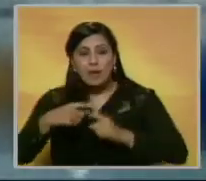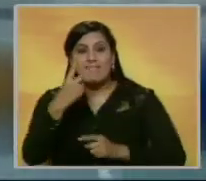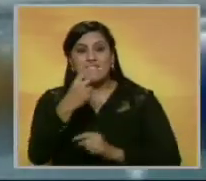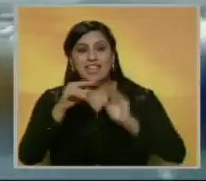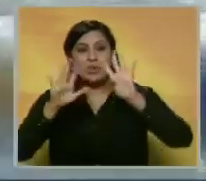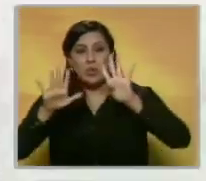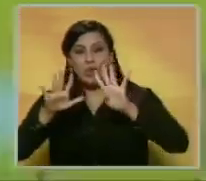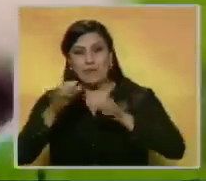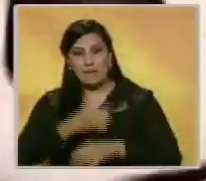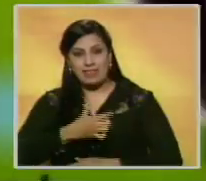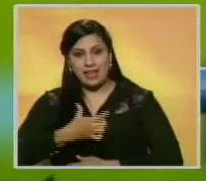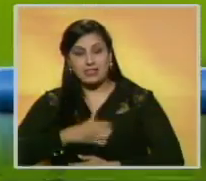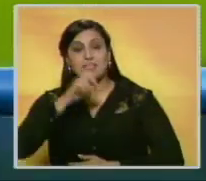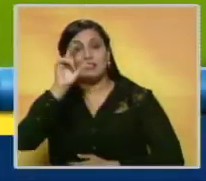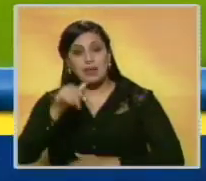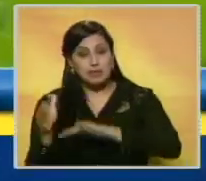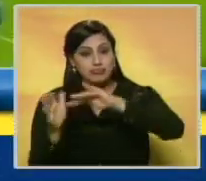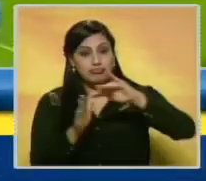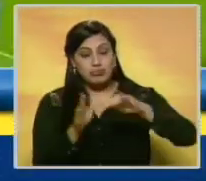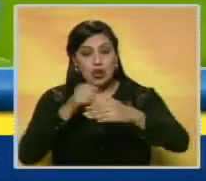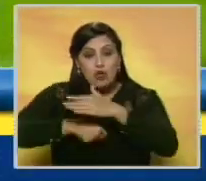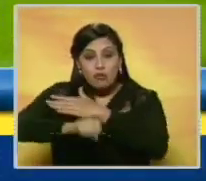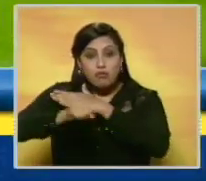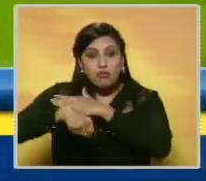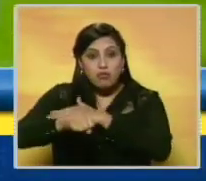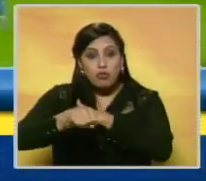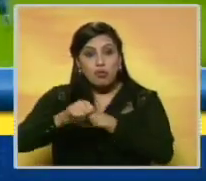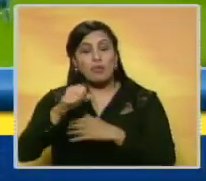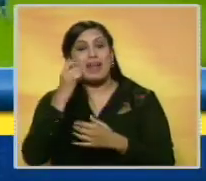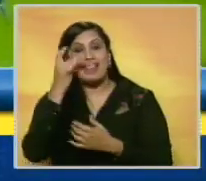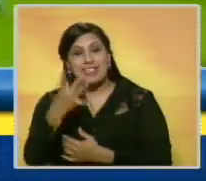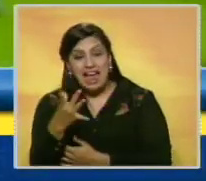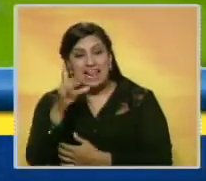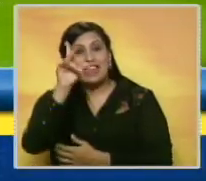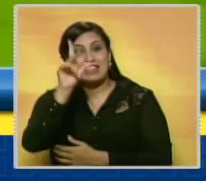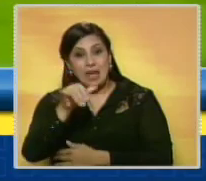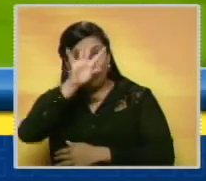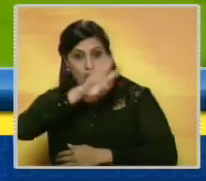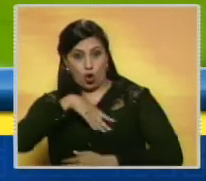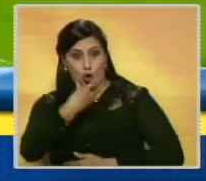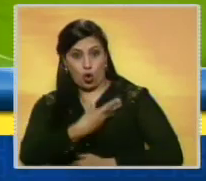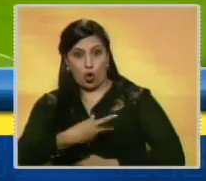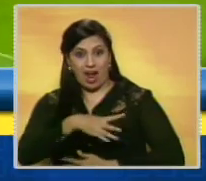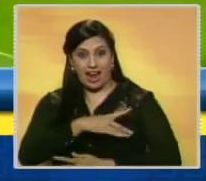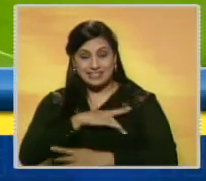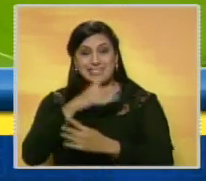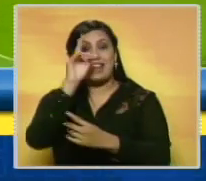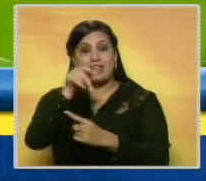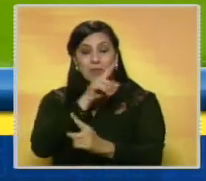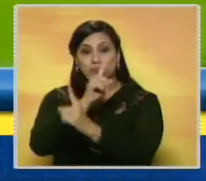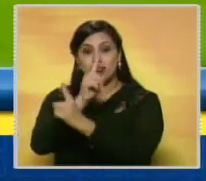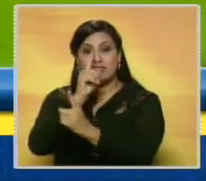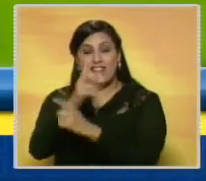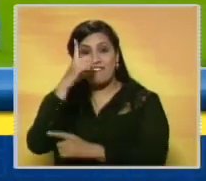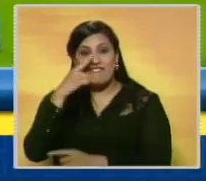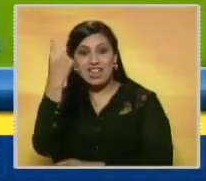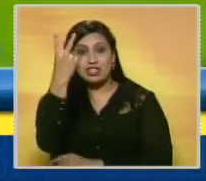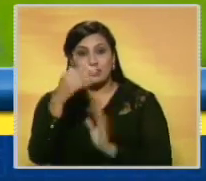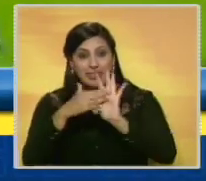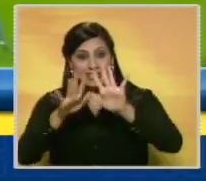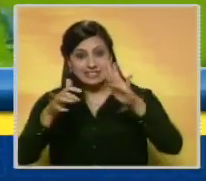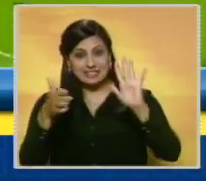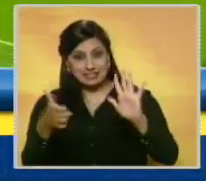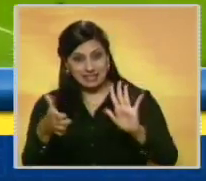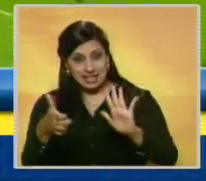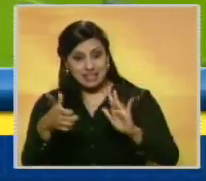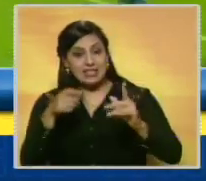29 metales. Seguimos con fútbol porque este domingo Italia y Croacia igualaron un gol en el partido de las eliminatorias para la Eurocopa Francia 2016,